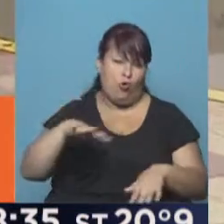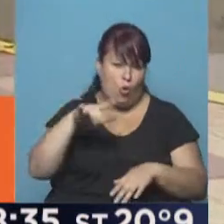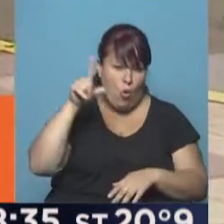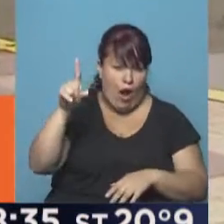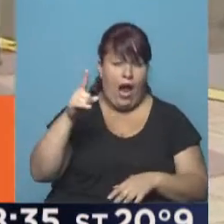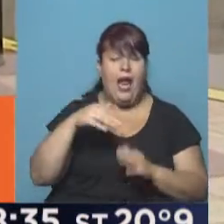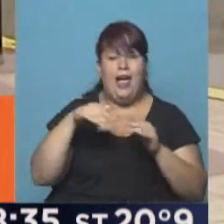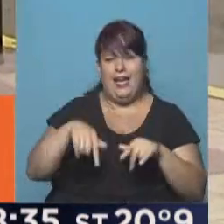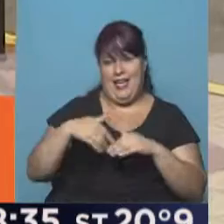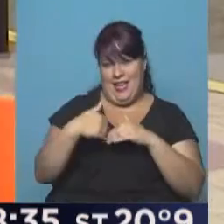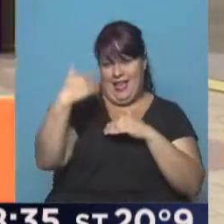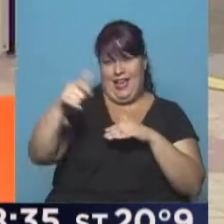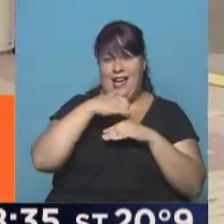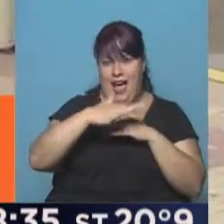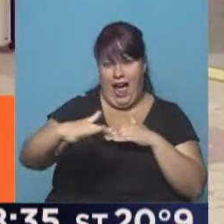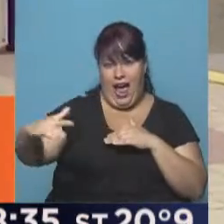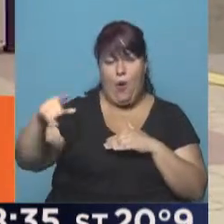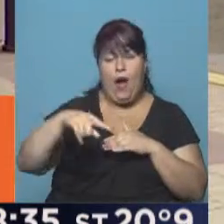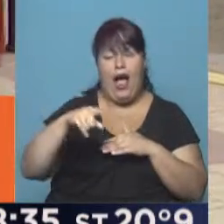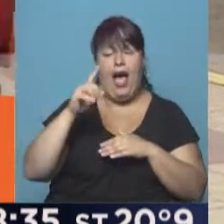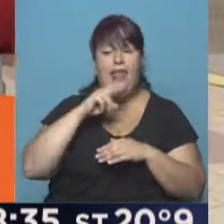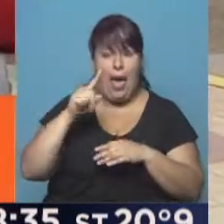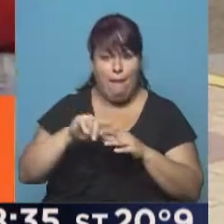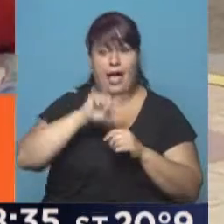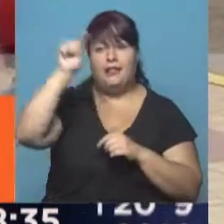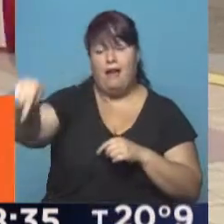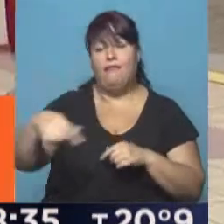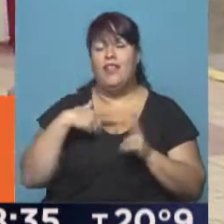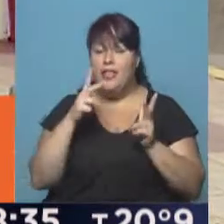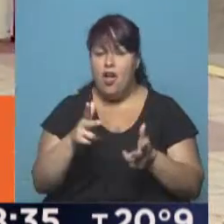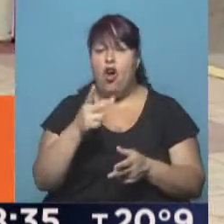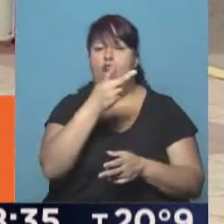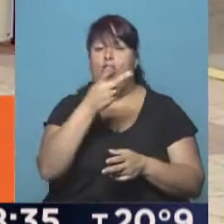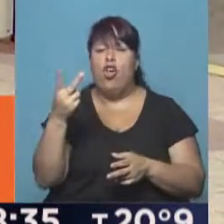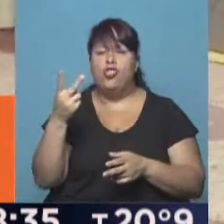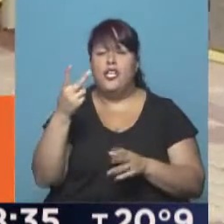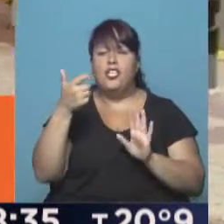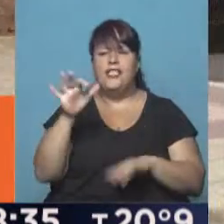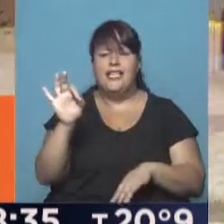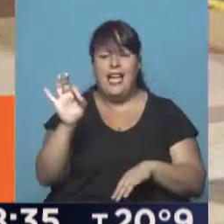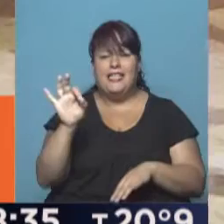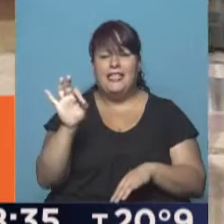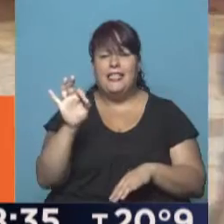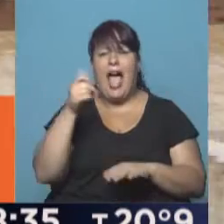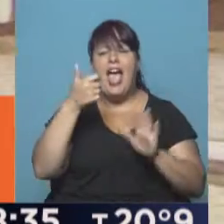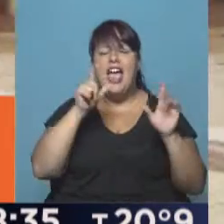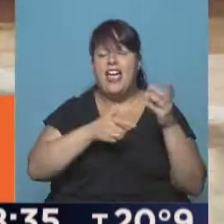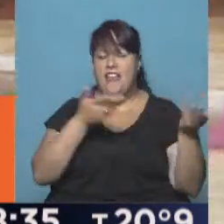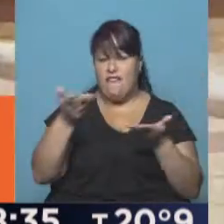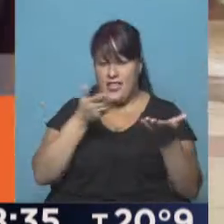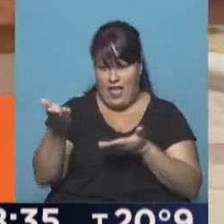cruzando justamente el río de la Plata, son, les decía, 260 invitados.